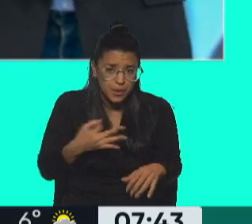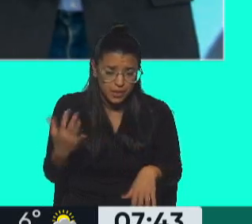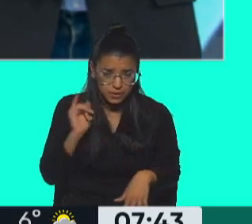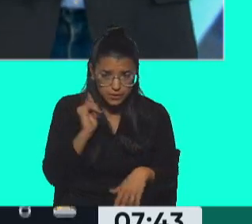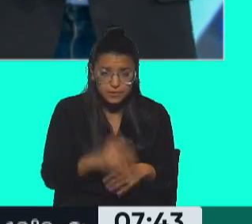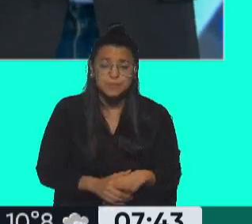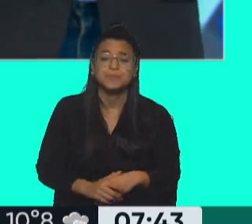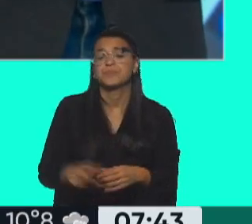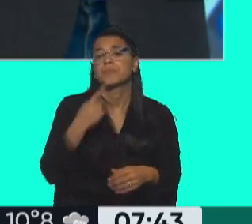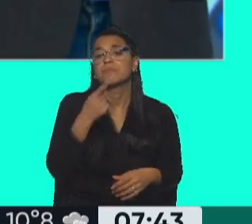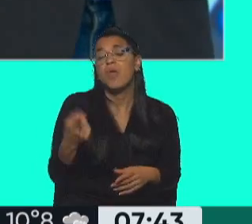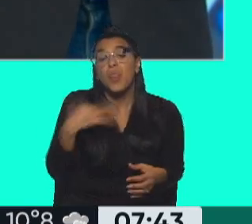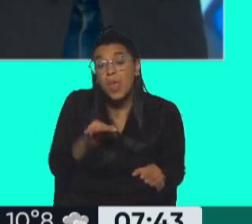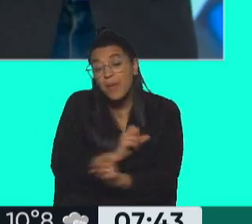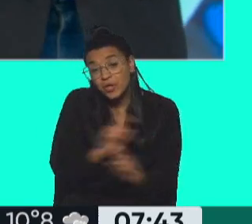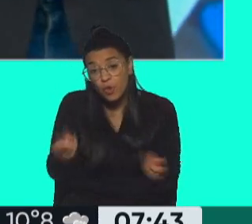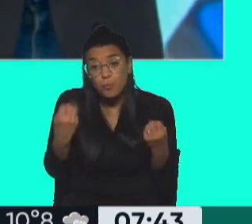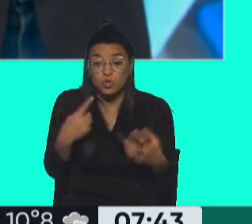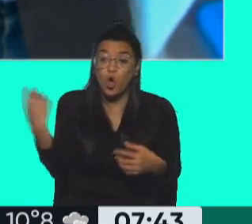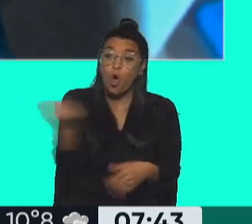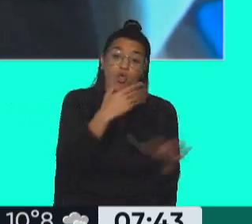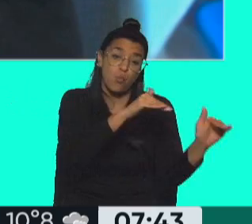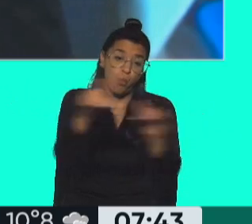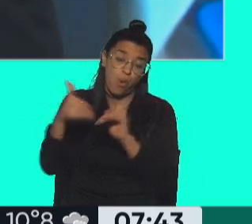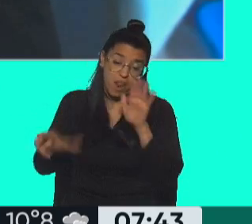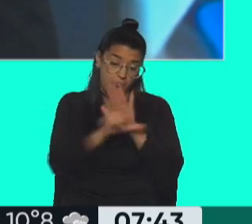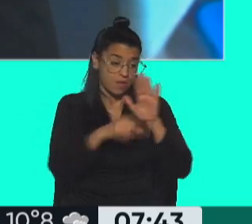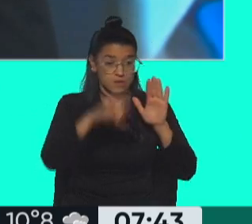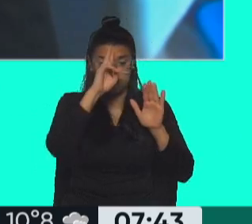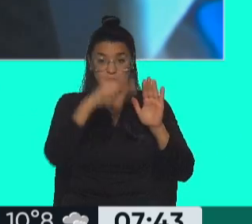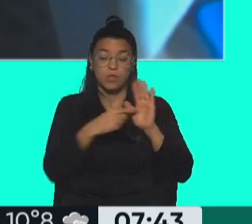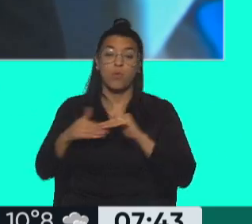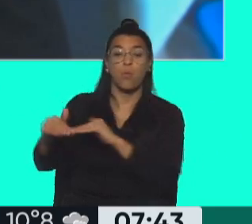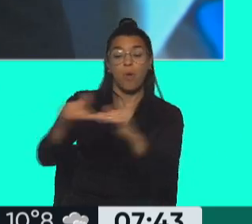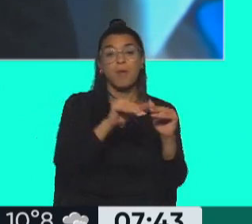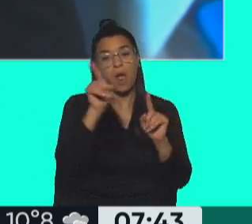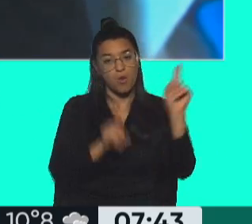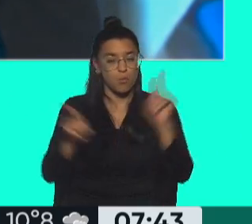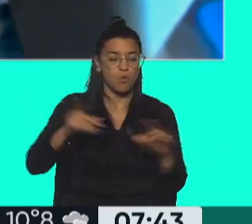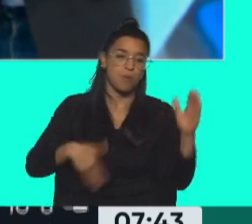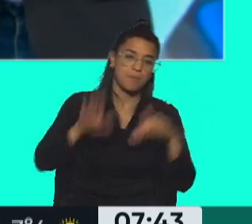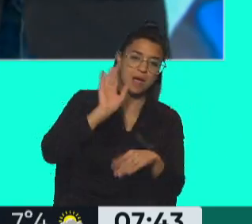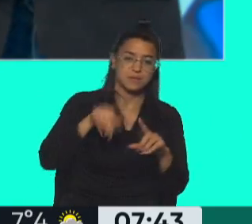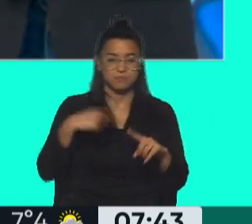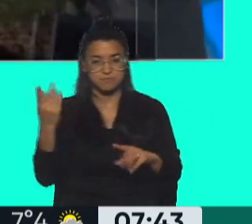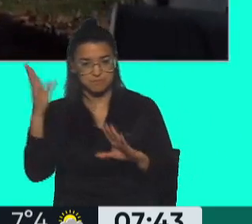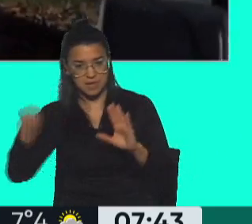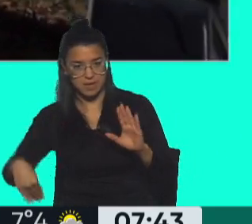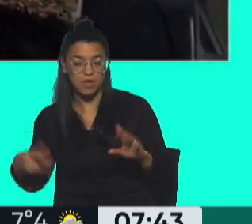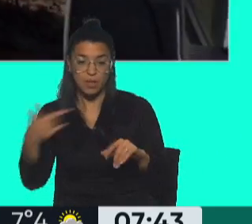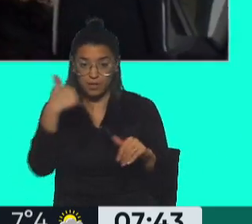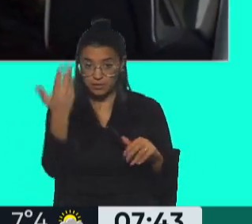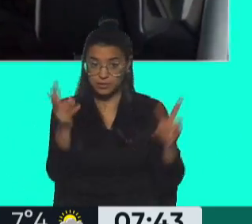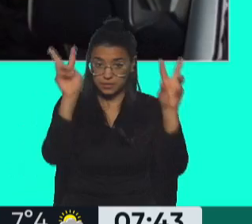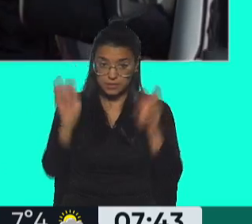En los hechos no debería existir porque todos somos iguales ante la ley. Pero lo cierto es que hay algunos que son más iguales que otros. ¿Podemos seguir con este tema luego?